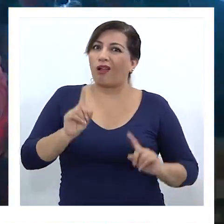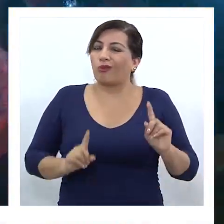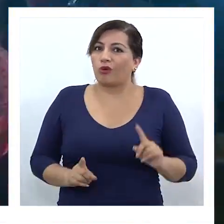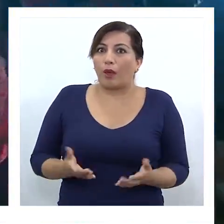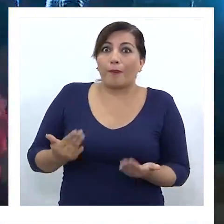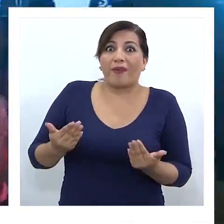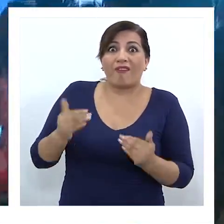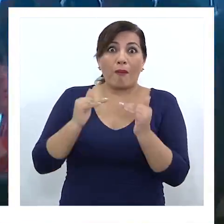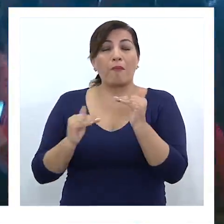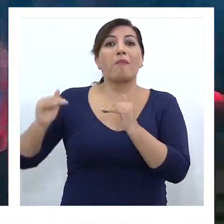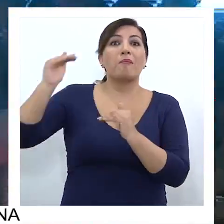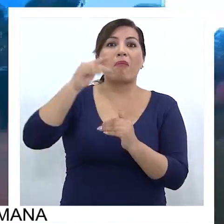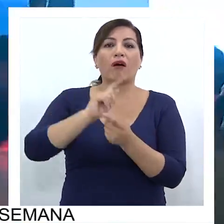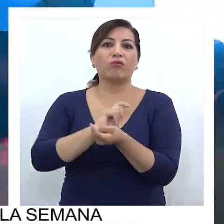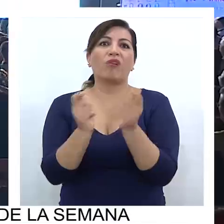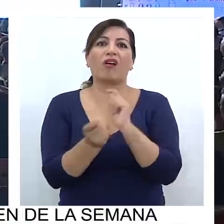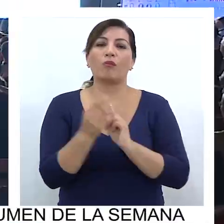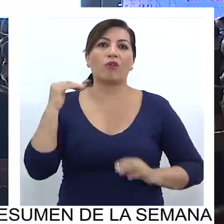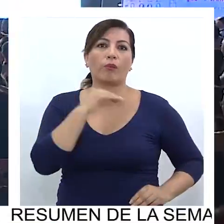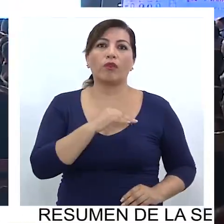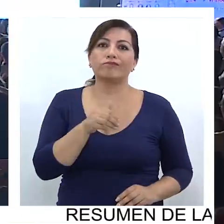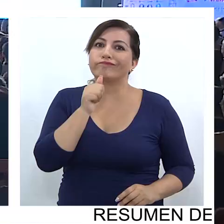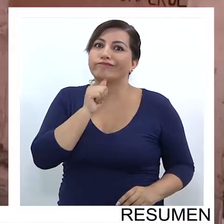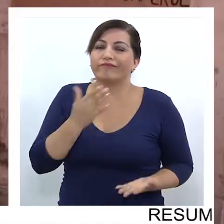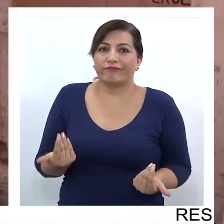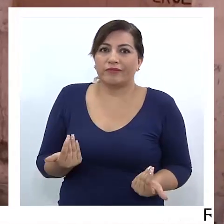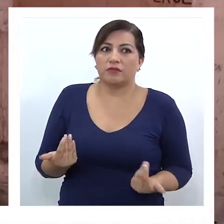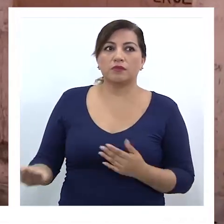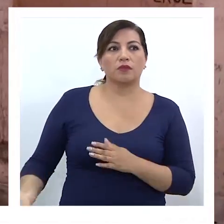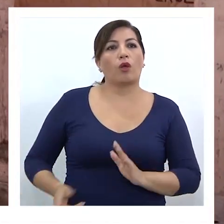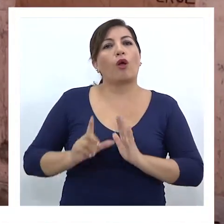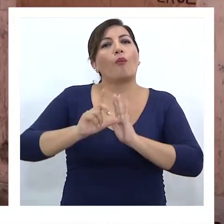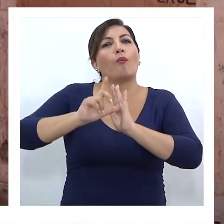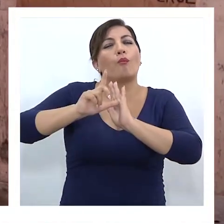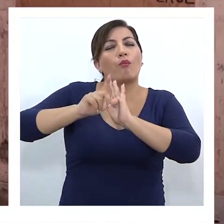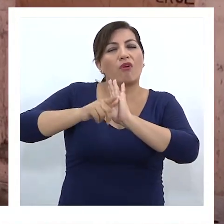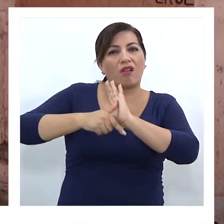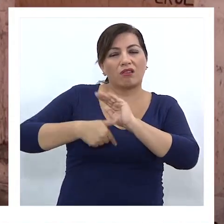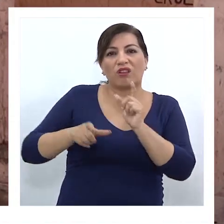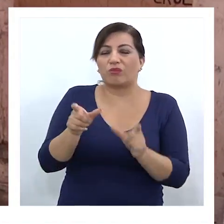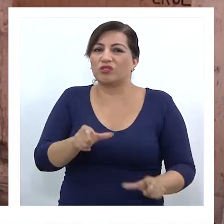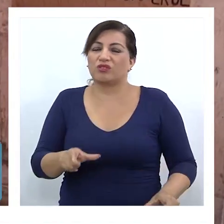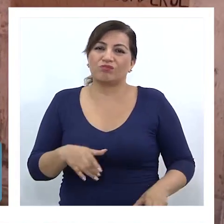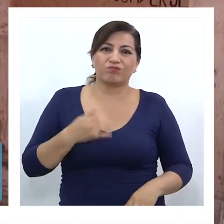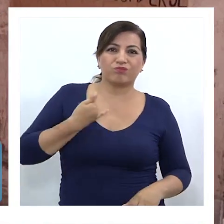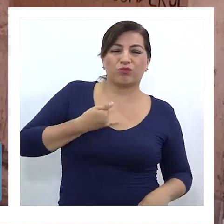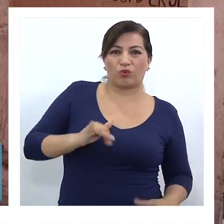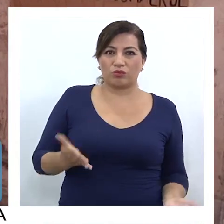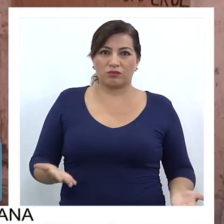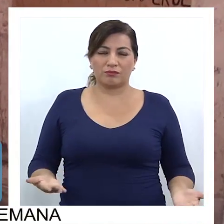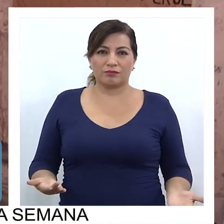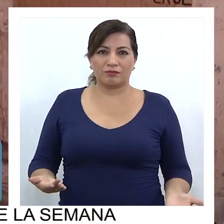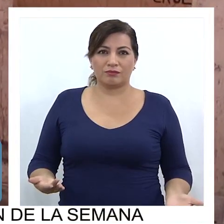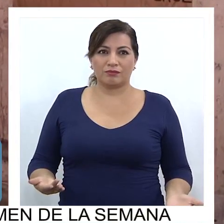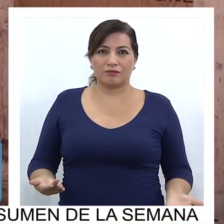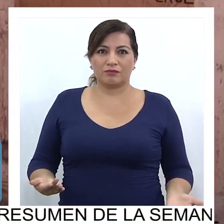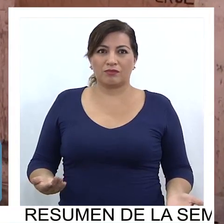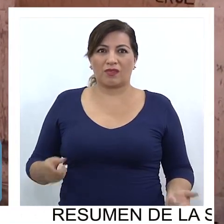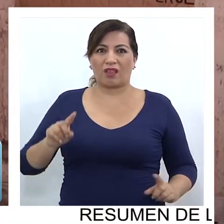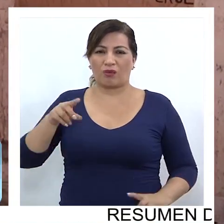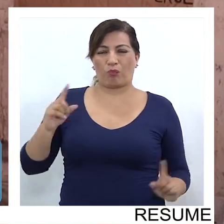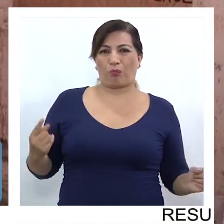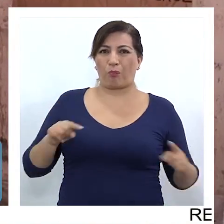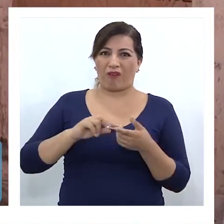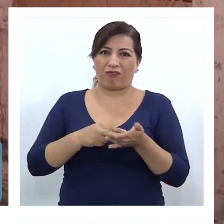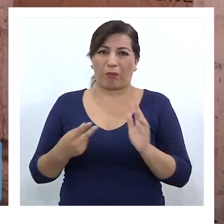expectativas de cambios rápidos que no llegaron. Está muy lento, hay mucha insatisfacción que está creciendo. Si uno cruza los dos datos, muestra